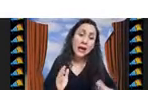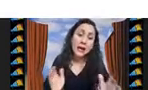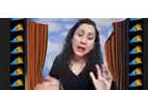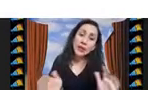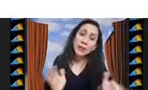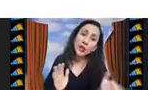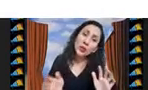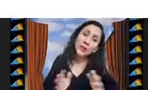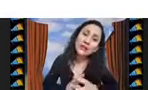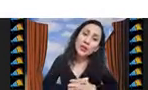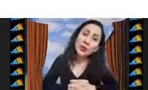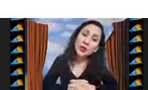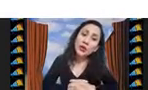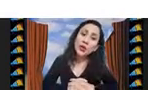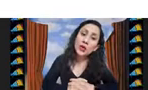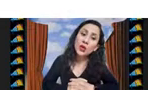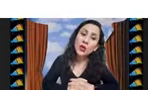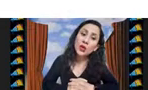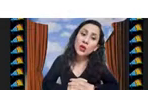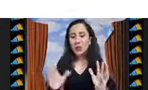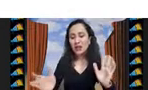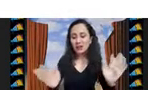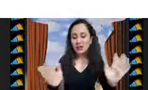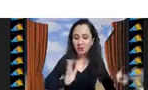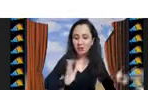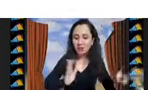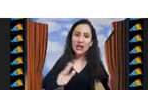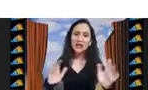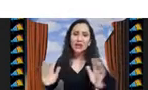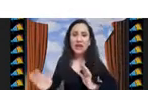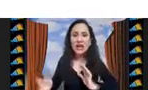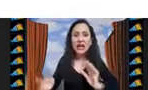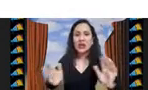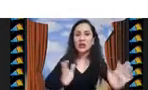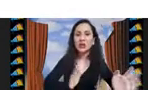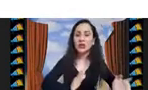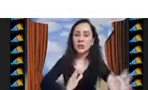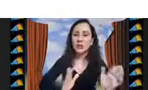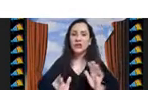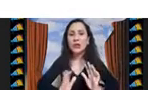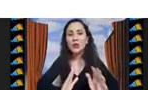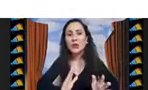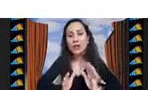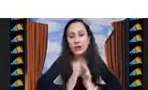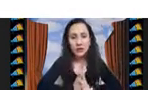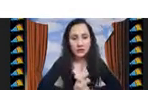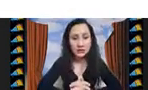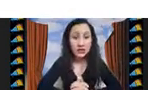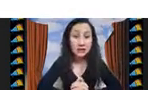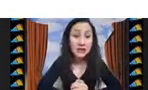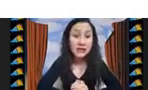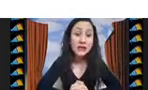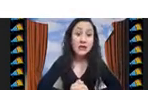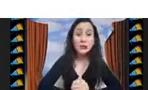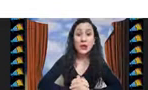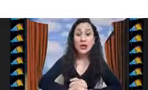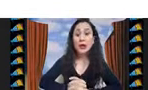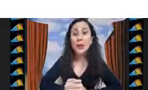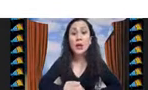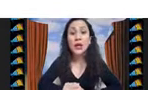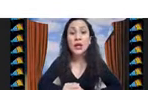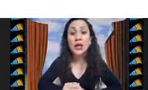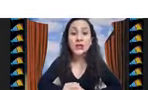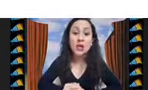resolver y también los problemas de agrupación pues puedo clasificarlos dependiendo de diferentes características